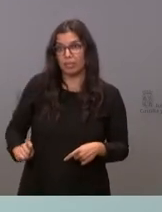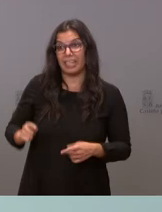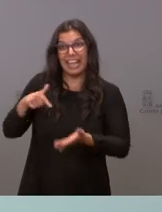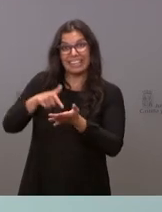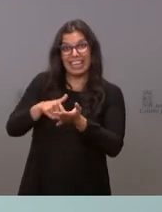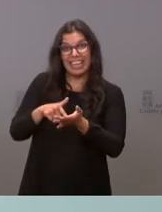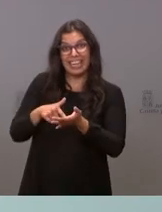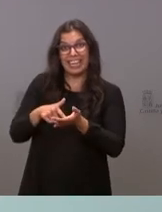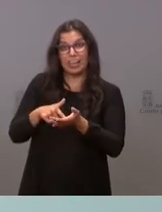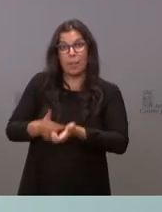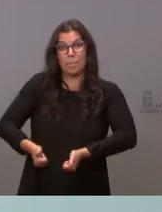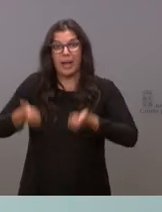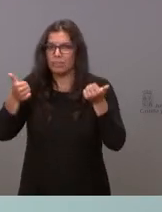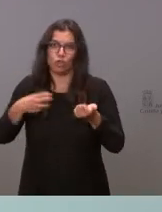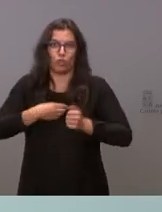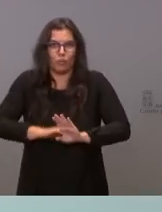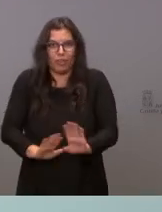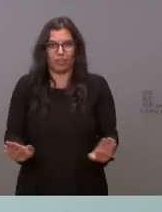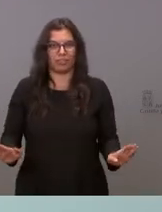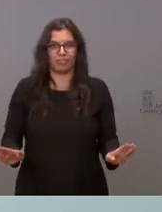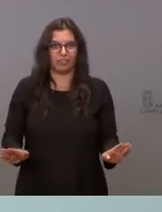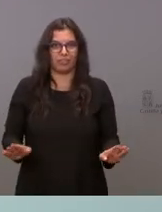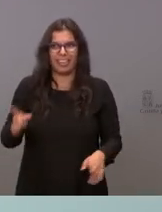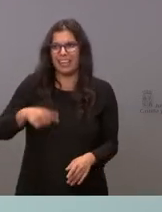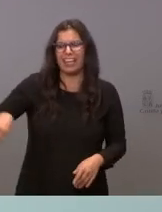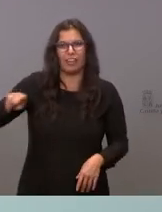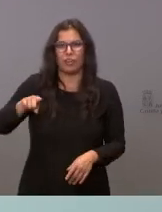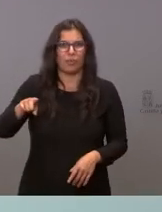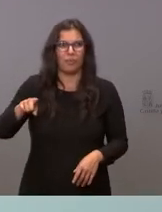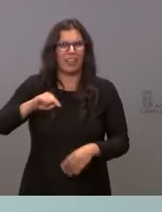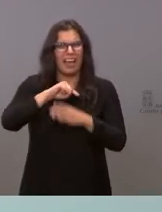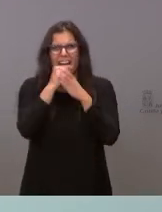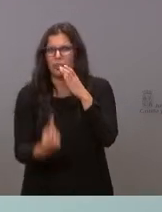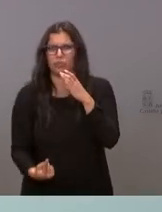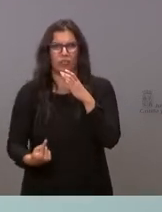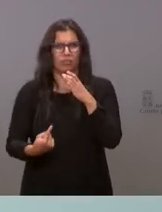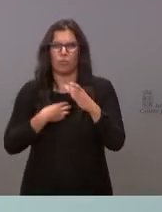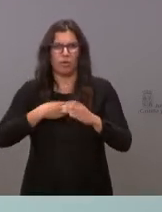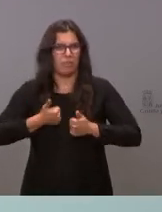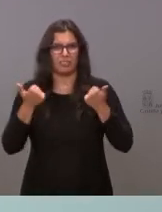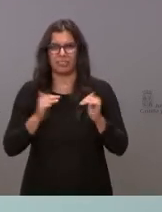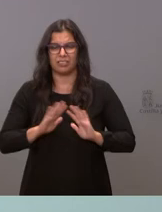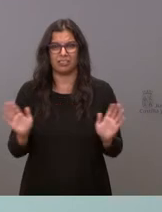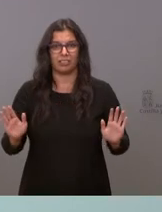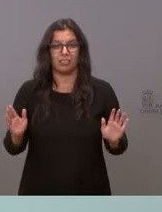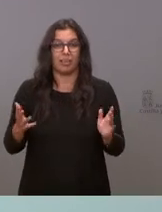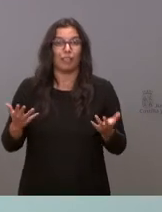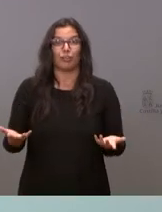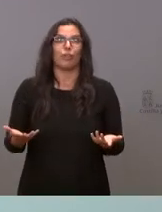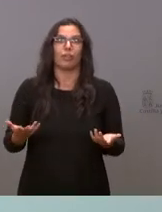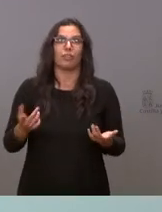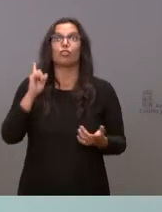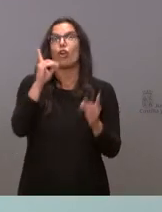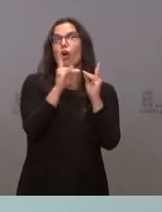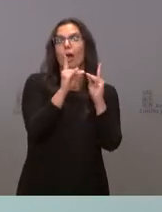exigir nada más. Tenemos al personal completamente agotado. Por lo tanto, no es un asunto solo de